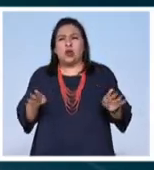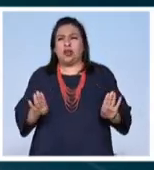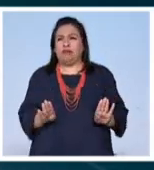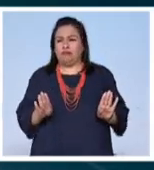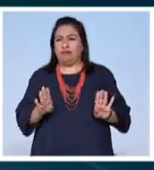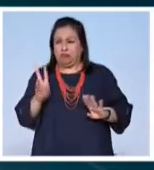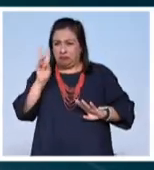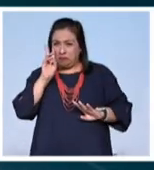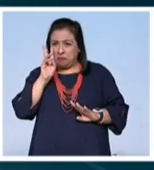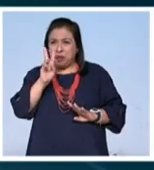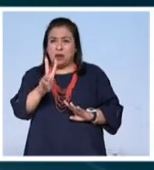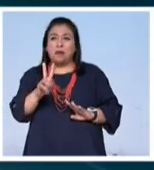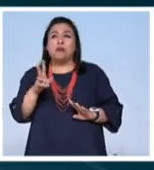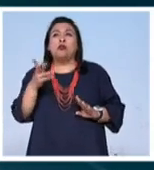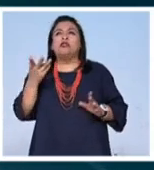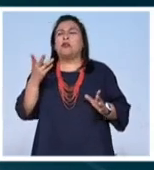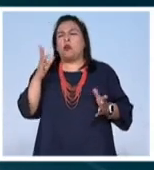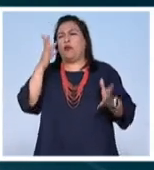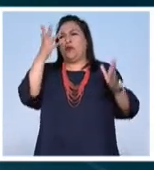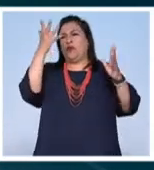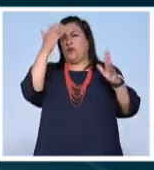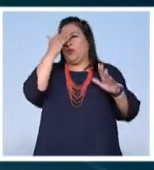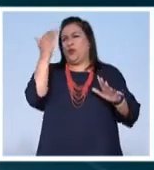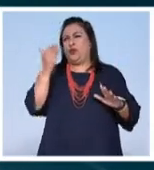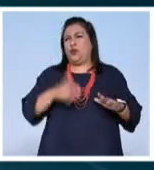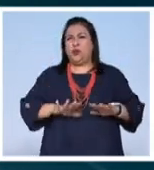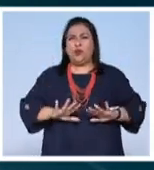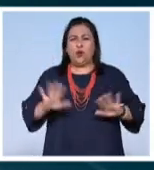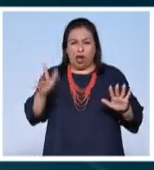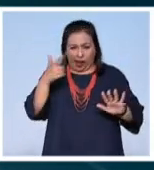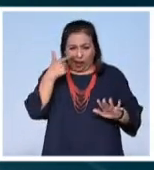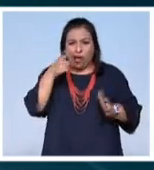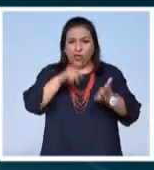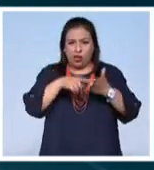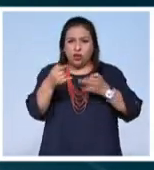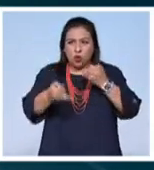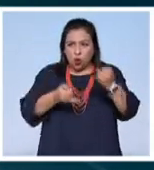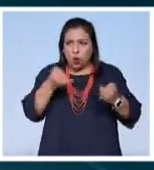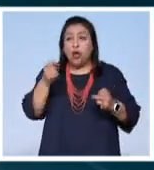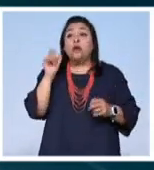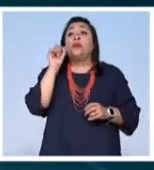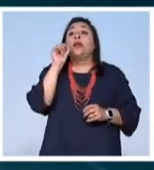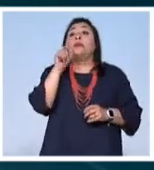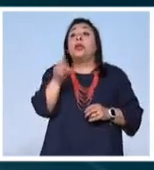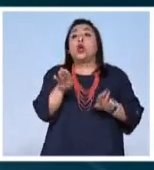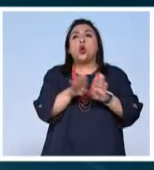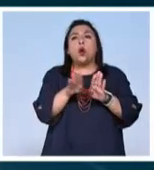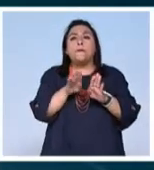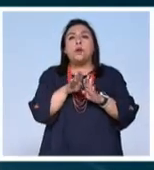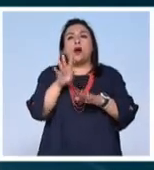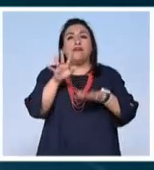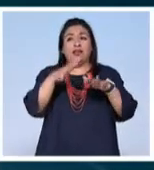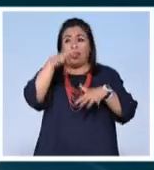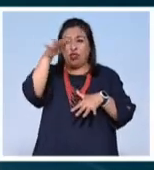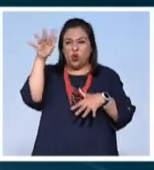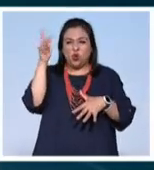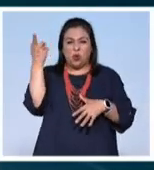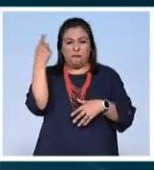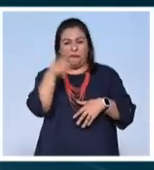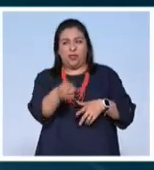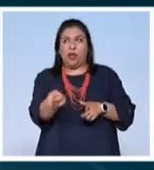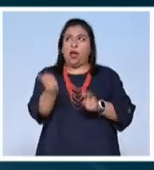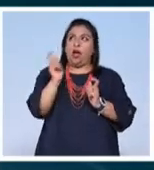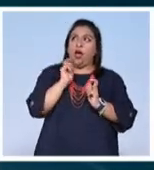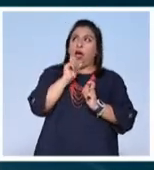abordar el desastre, son modos de plantear cómo sobrevivir lo que los adultos han impuesto